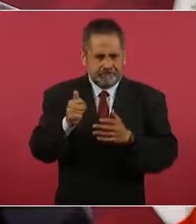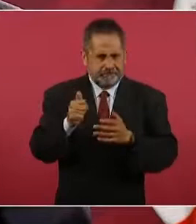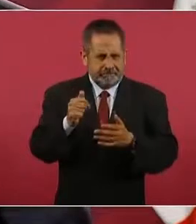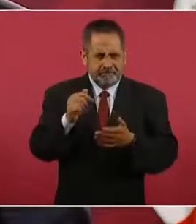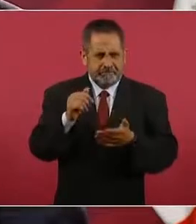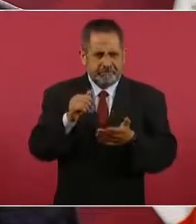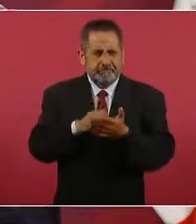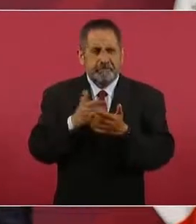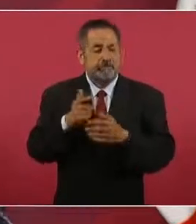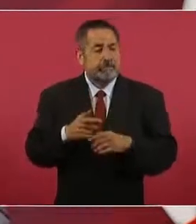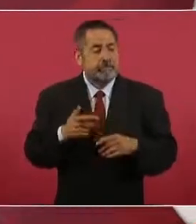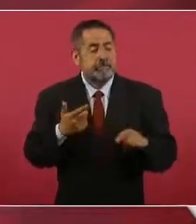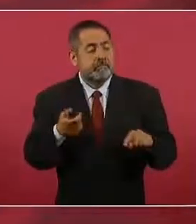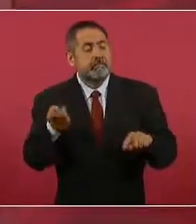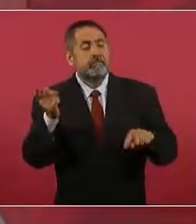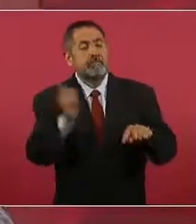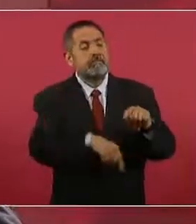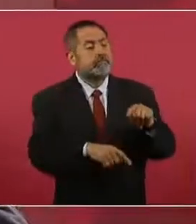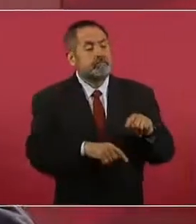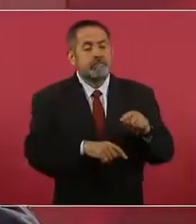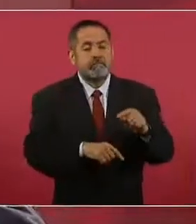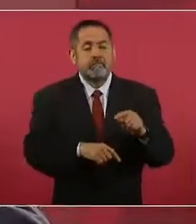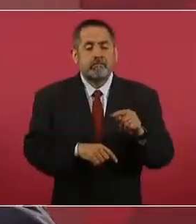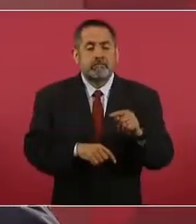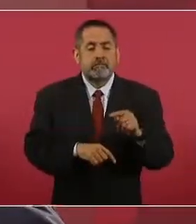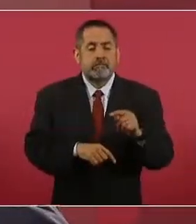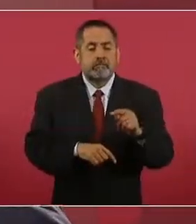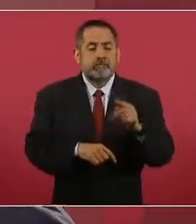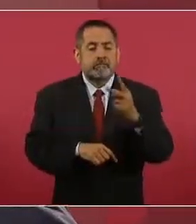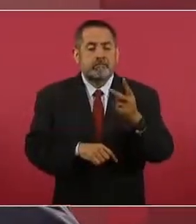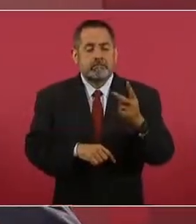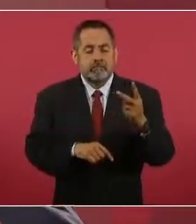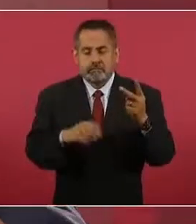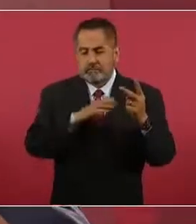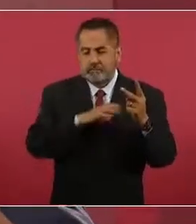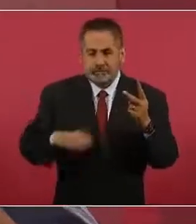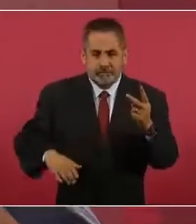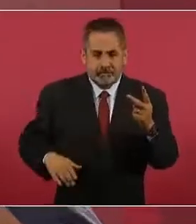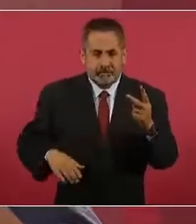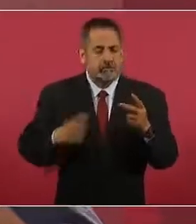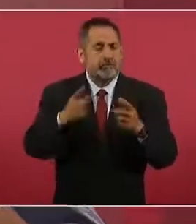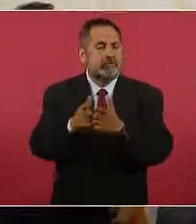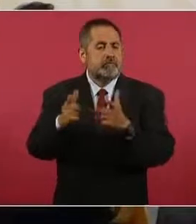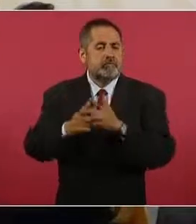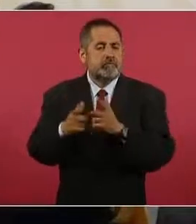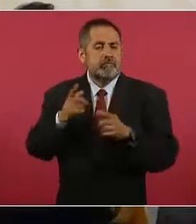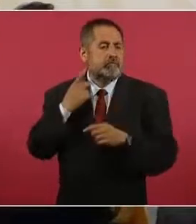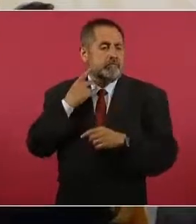le quitaron dos candidaturas a un partido,